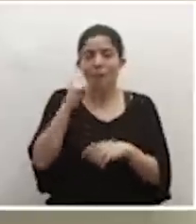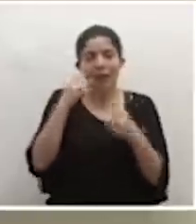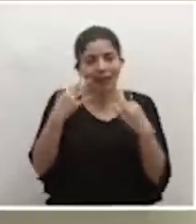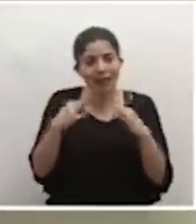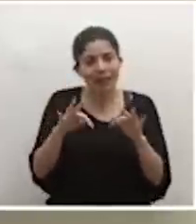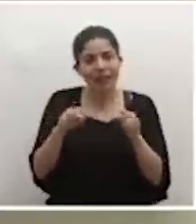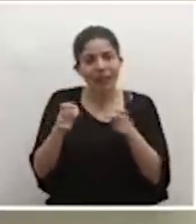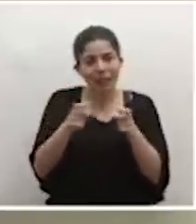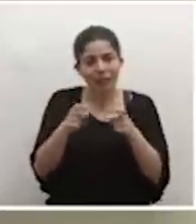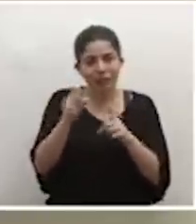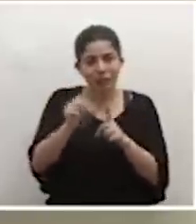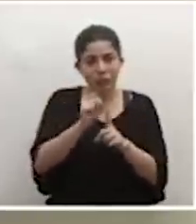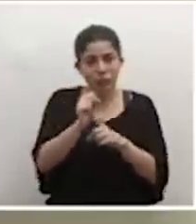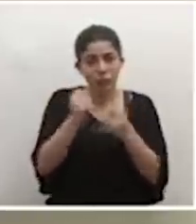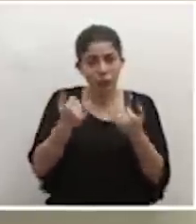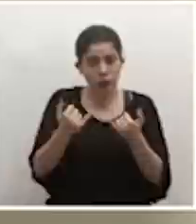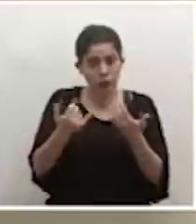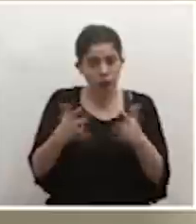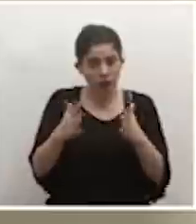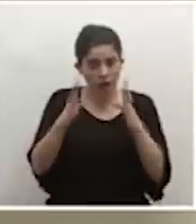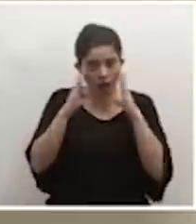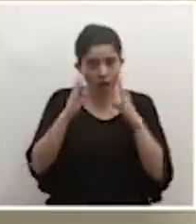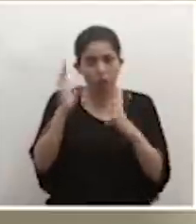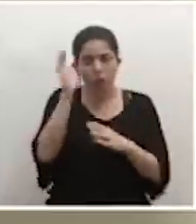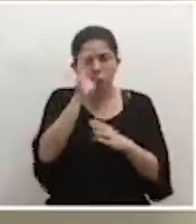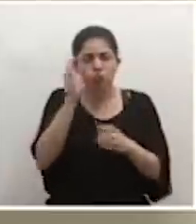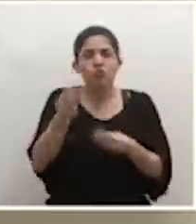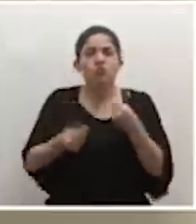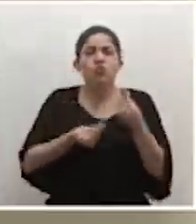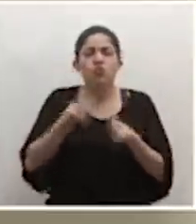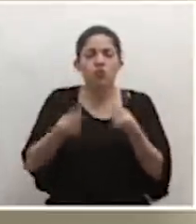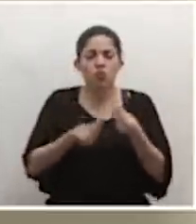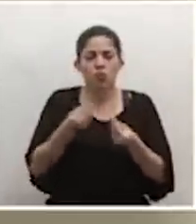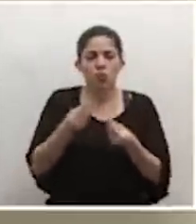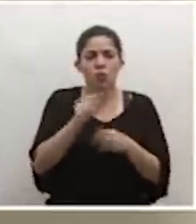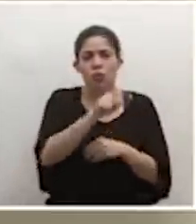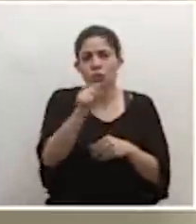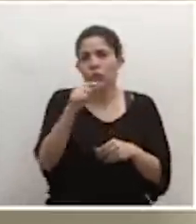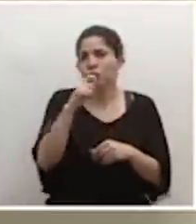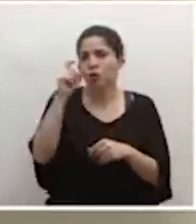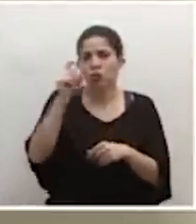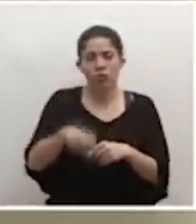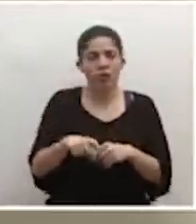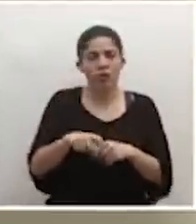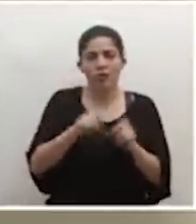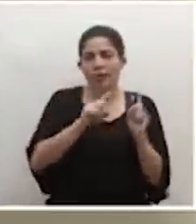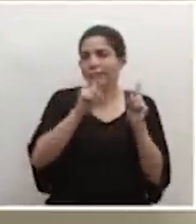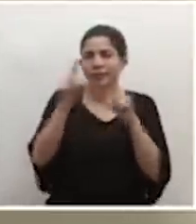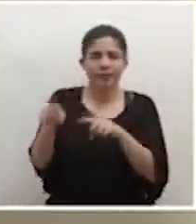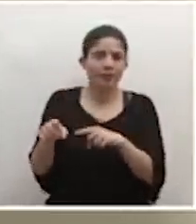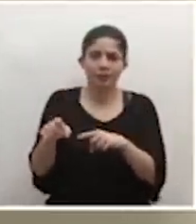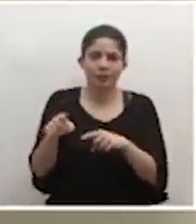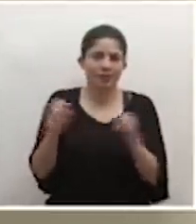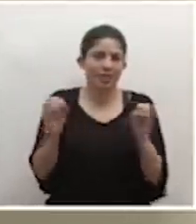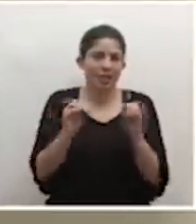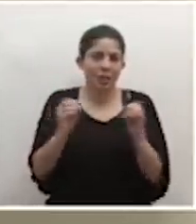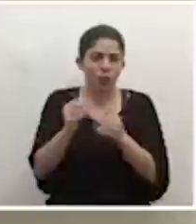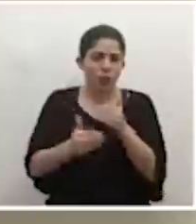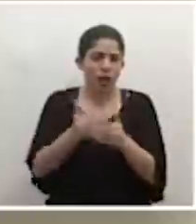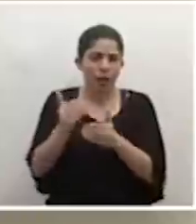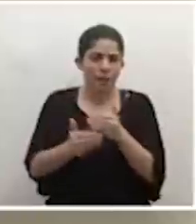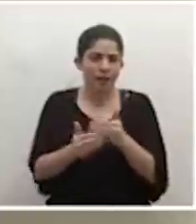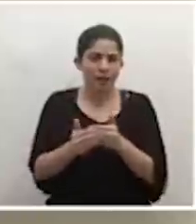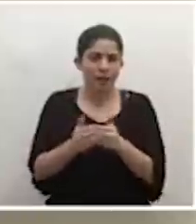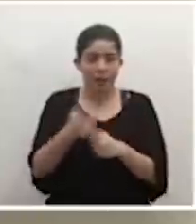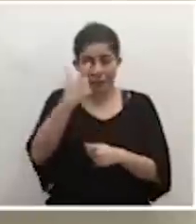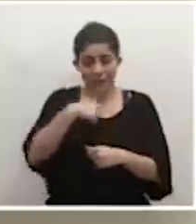regularizar esa situación. Ya está siendo abordada y estamos buscando la forma de que justamente ustedes no tengan que ir a hacer ningún trámite de